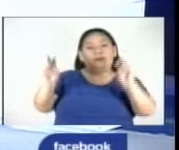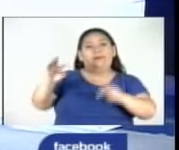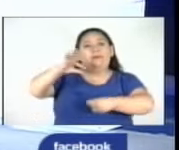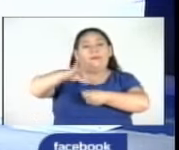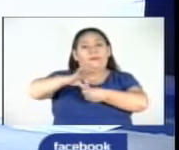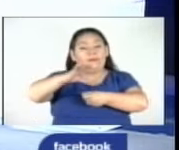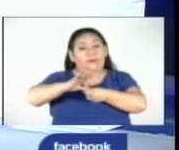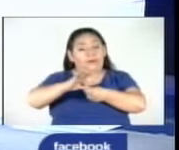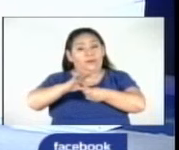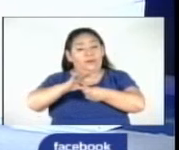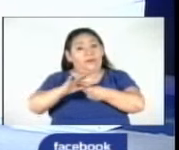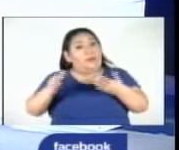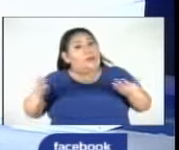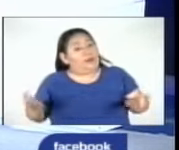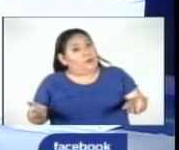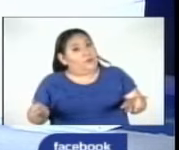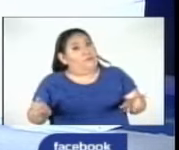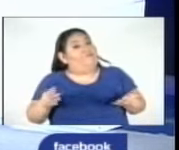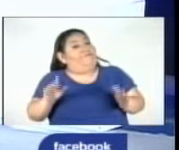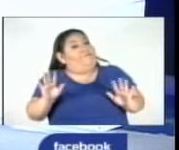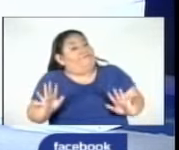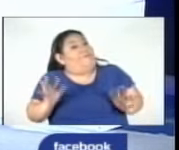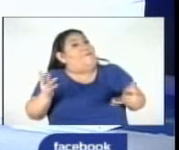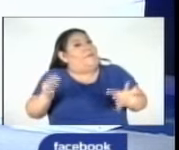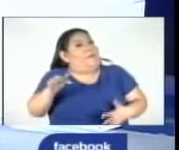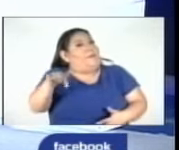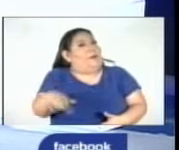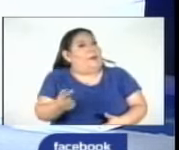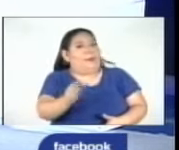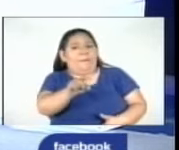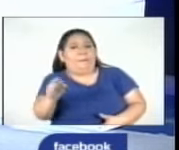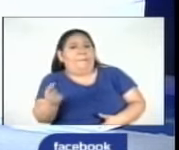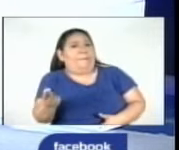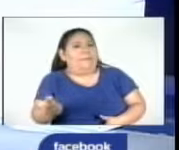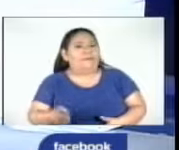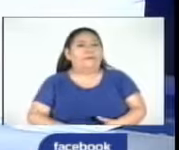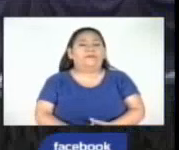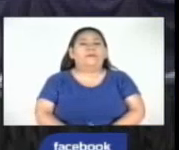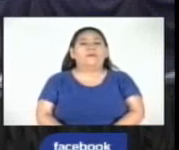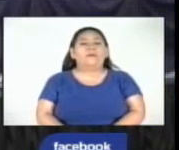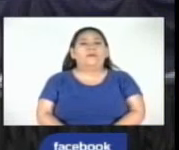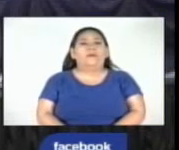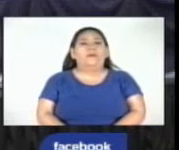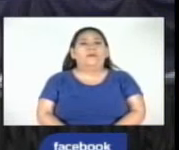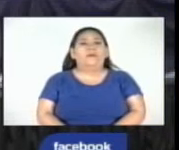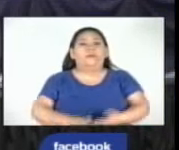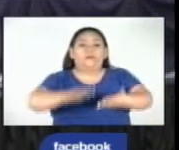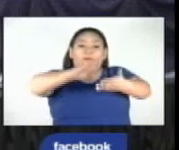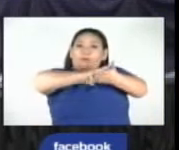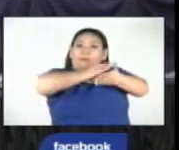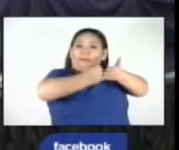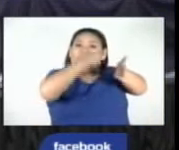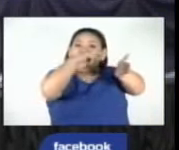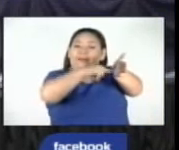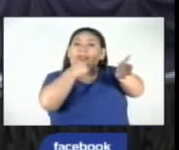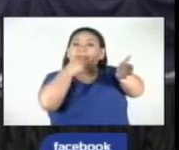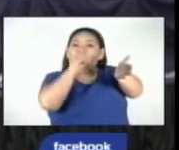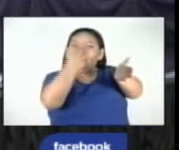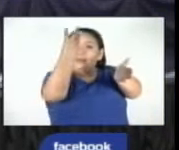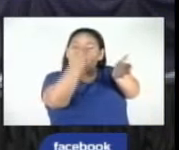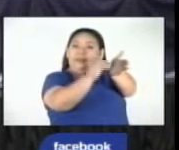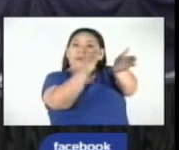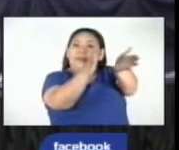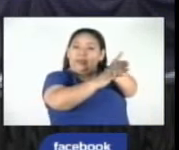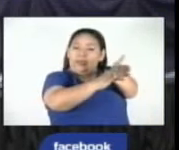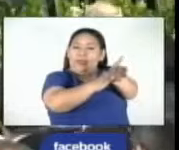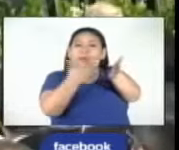comicios. Esto es lo que se espera para lo que resta de la semana. Según el calendario del Tribunal Supremo